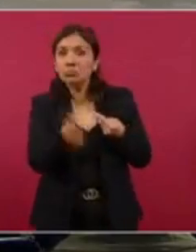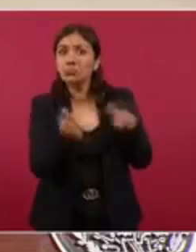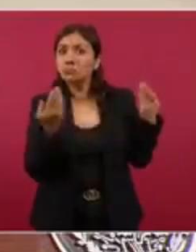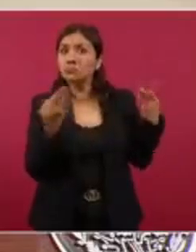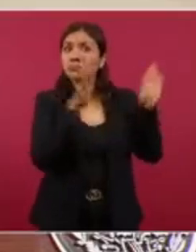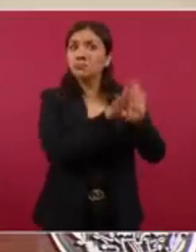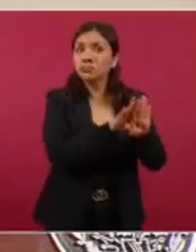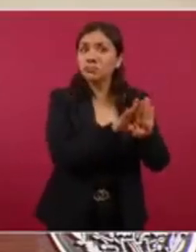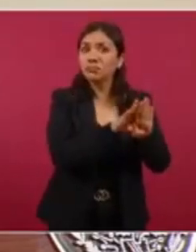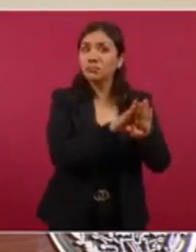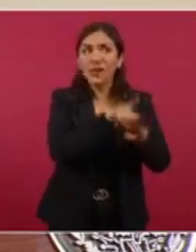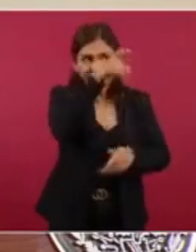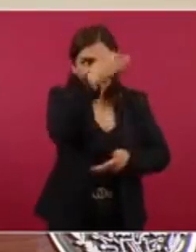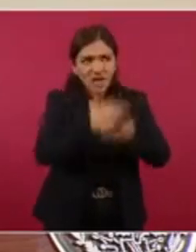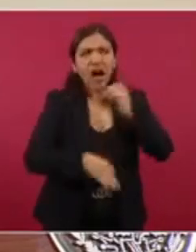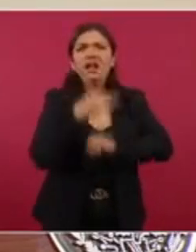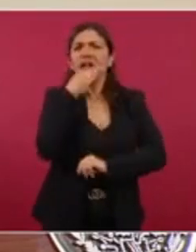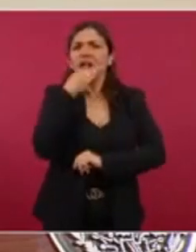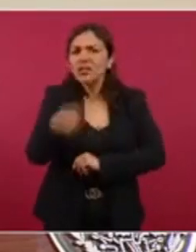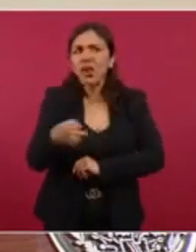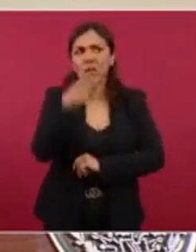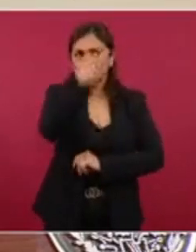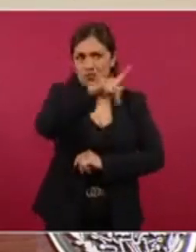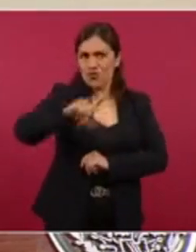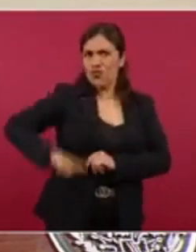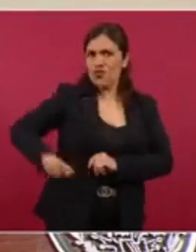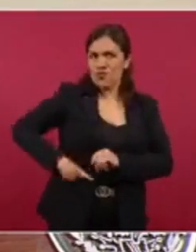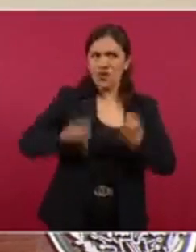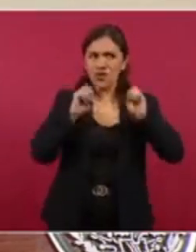Ahí sí no hay un comunicado del Departamento de Estado.